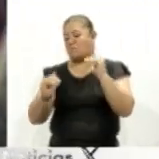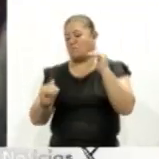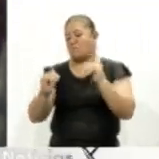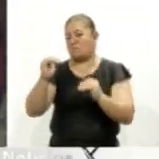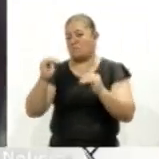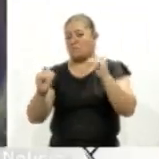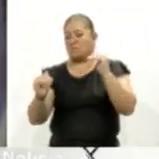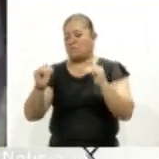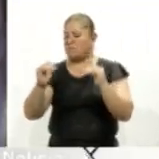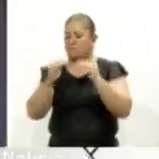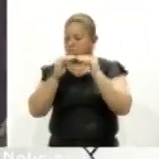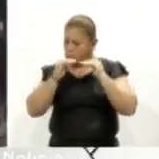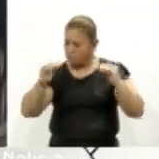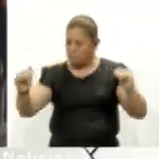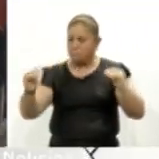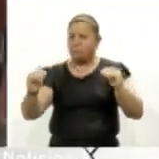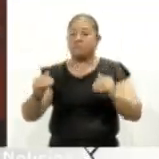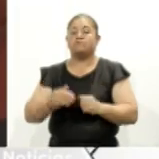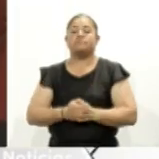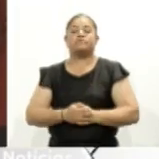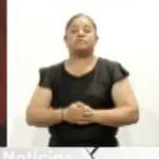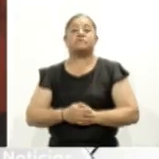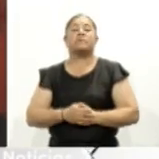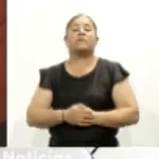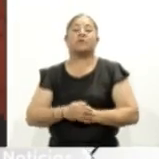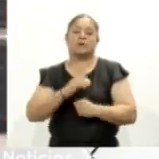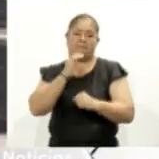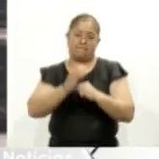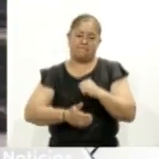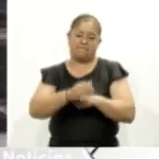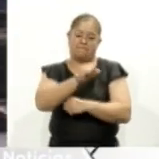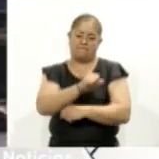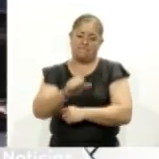presentes en la sociedad. Para Colacit Noticias, Ana Sánchez.